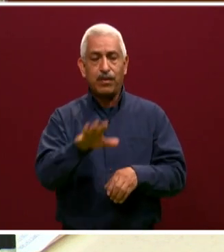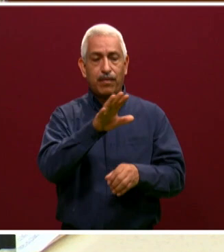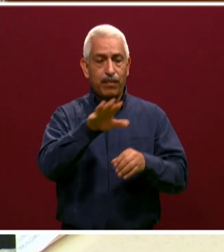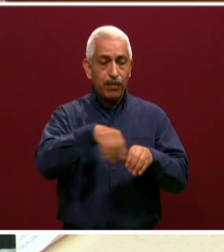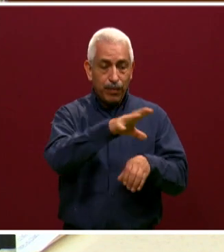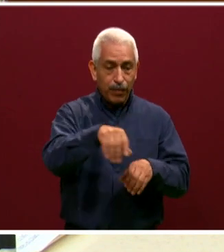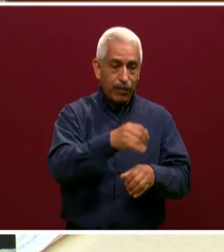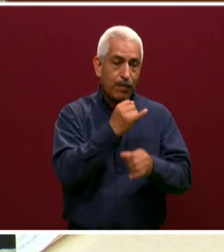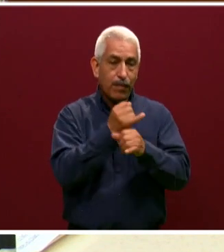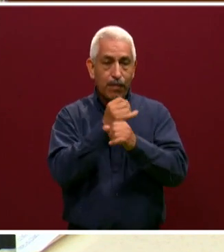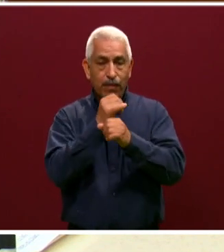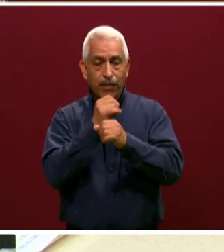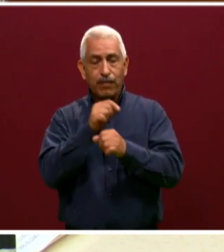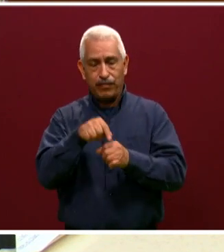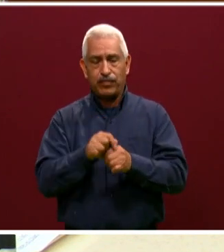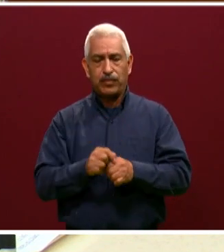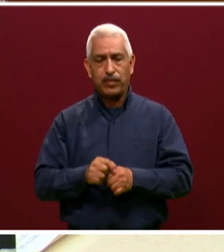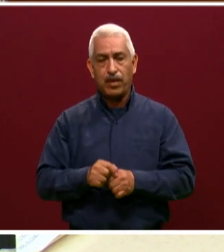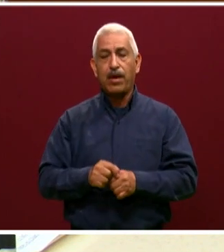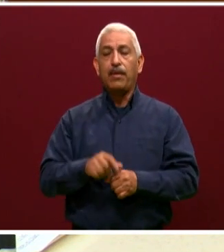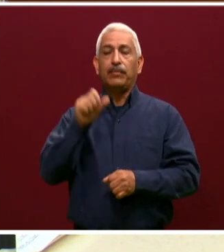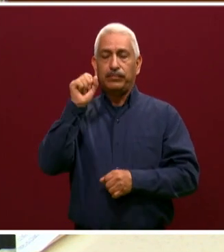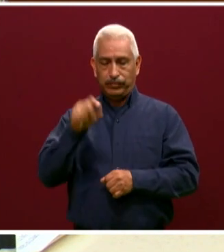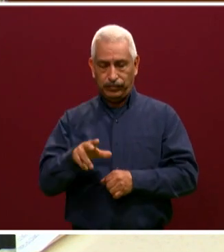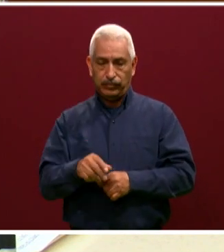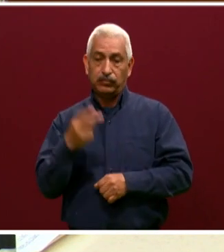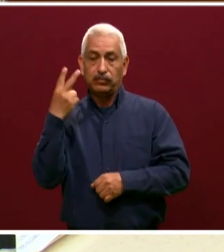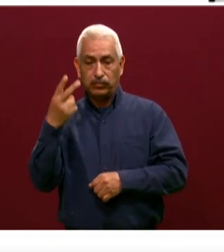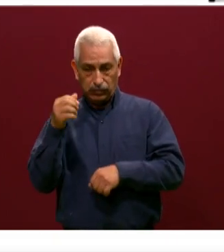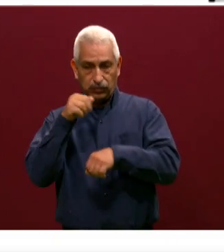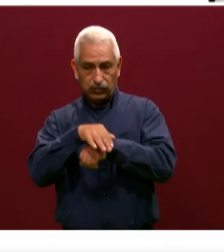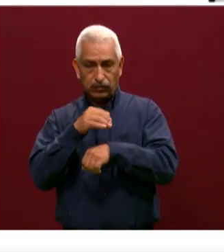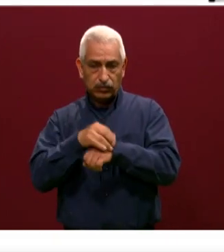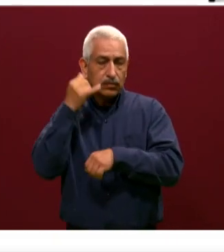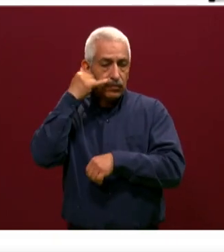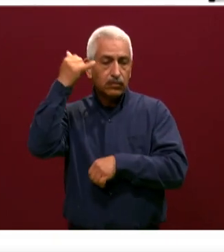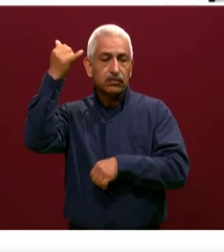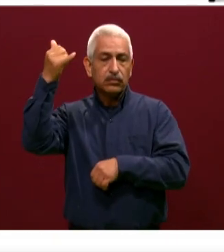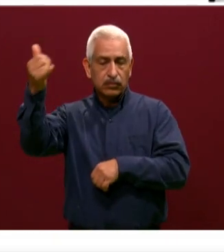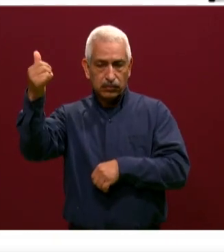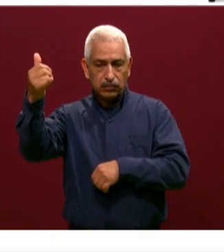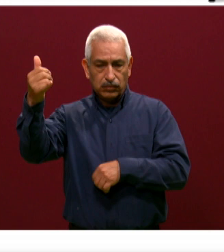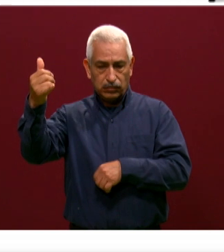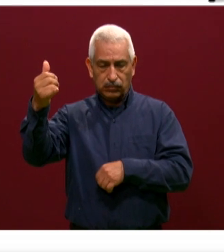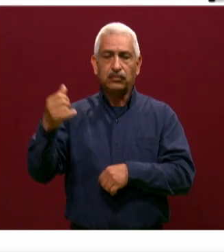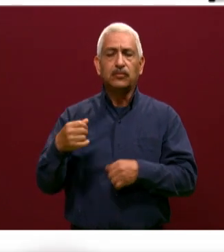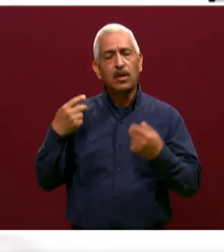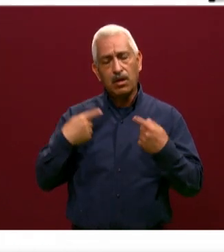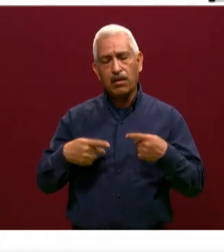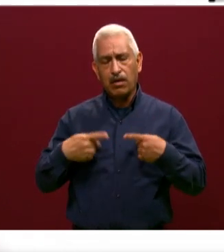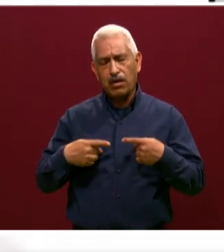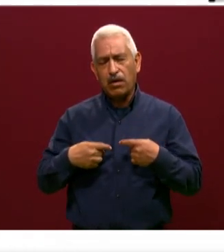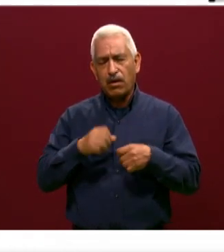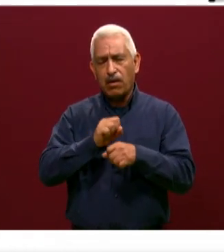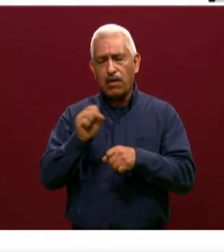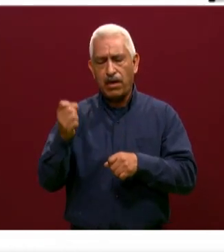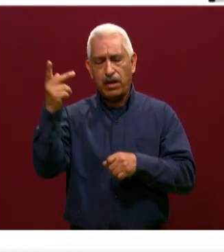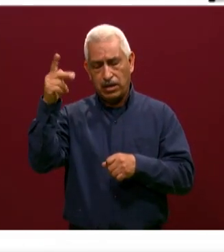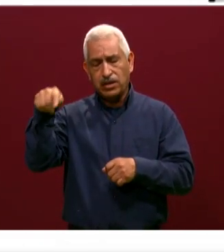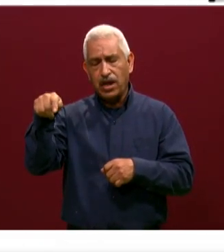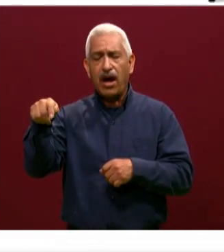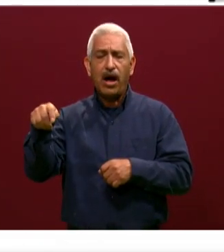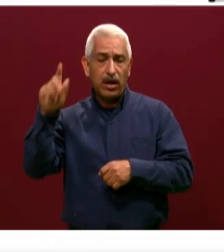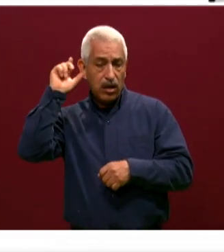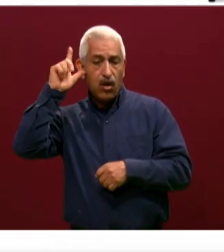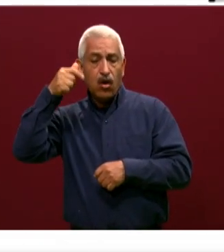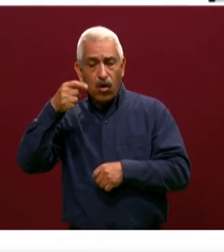contar con las dos líneas telefónicas de atención permanente por parte de la Secretaría de Educación, que les podrán dar también orientación